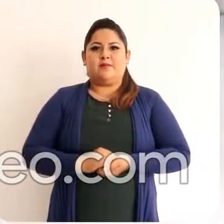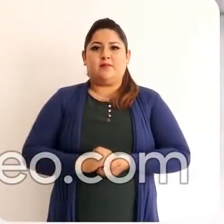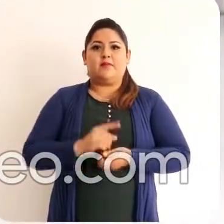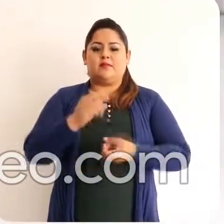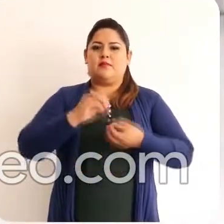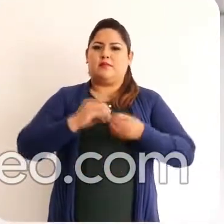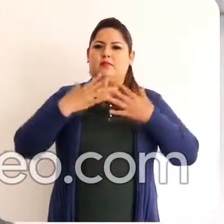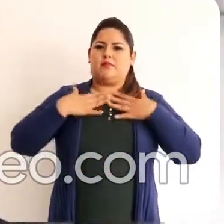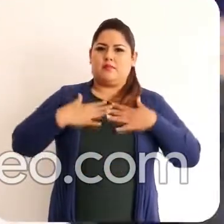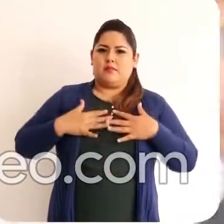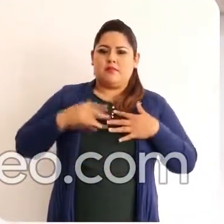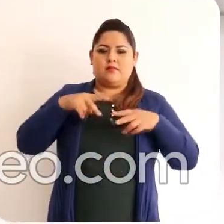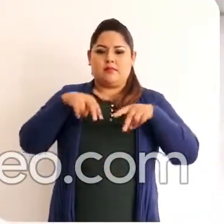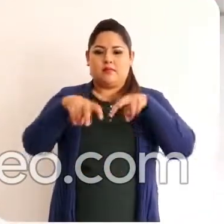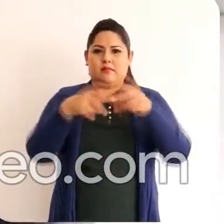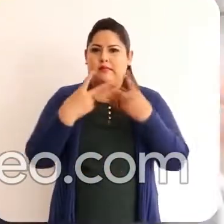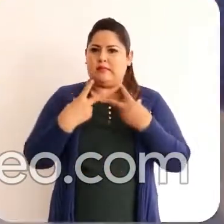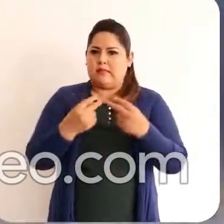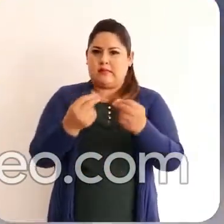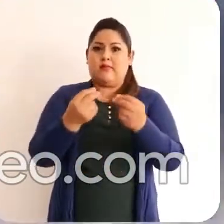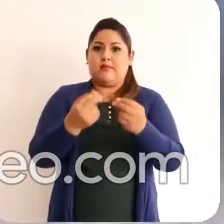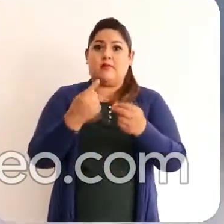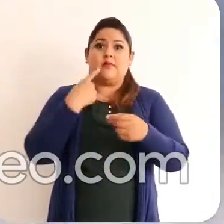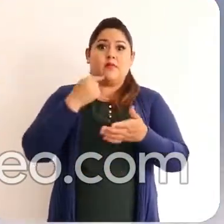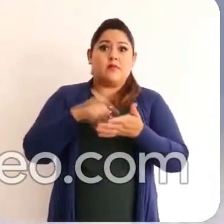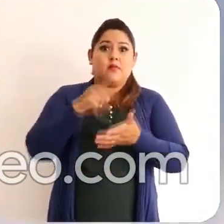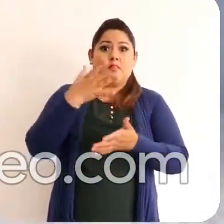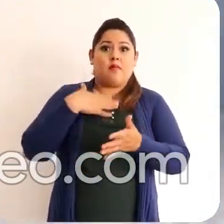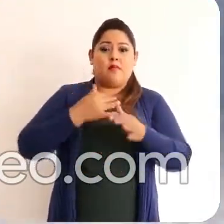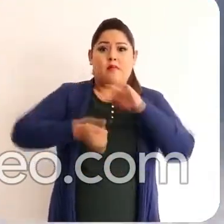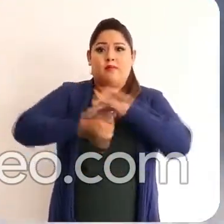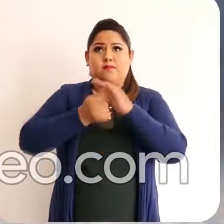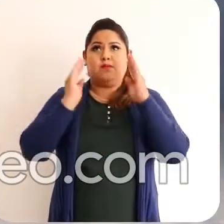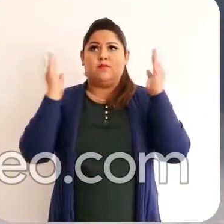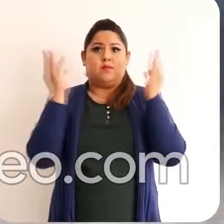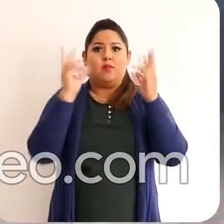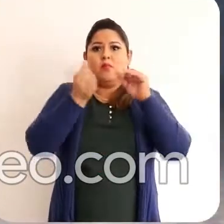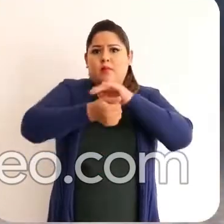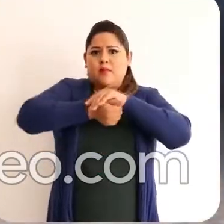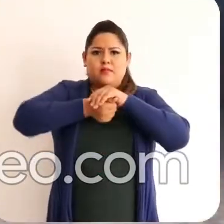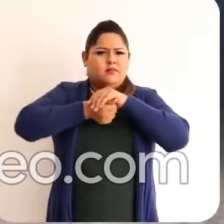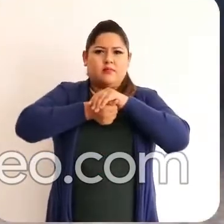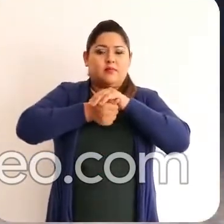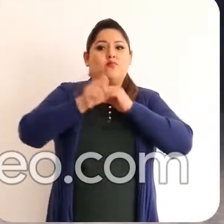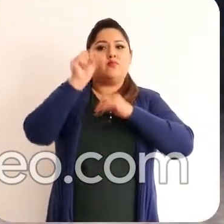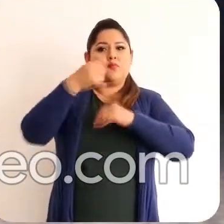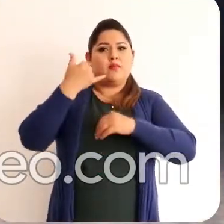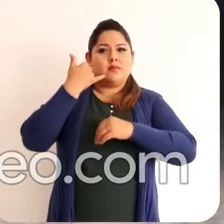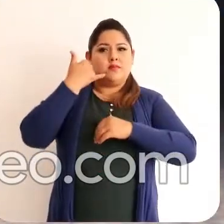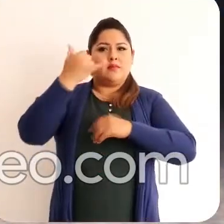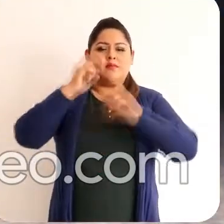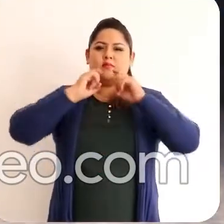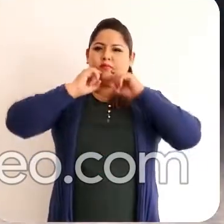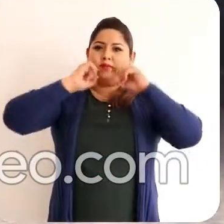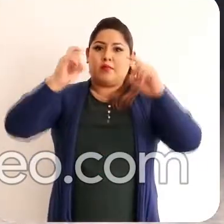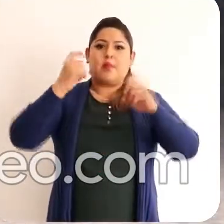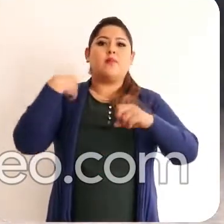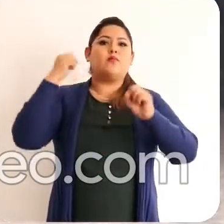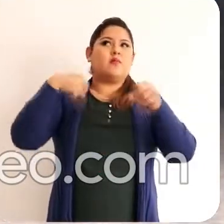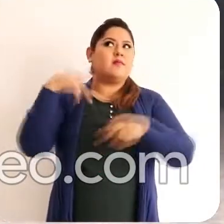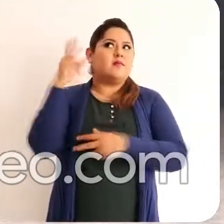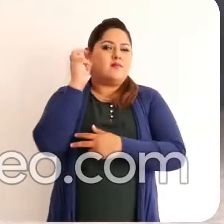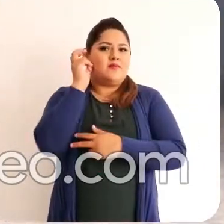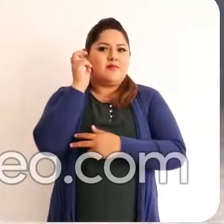Mantén la calma y busca evacuar rápidamente Si te encuentras atrapado, no te escondas Llámanos fuertemente para que podamos